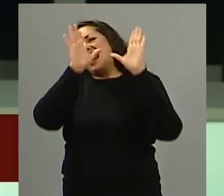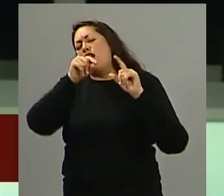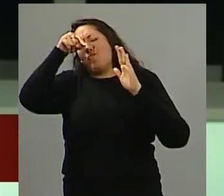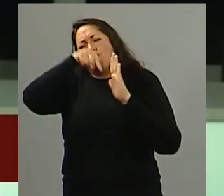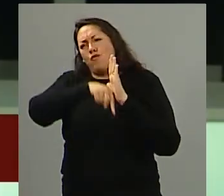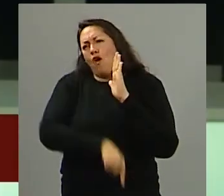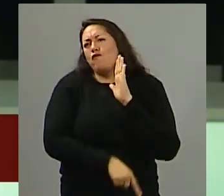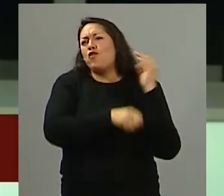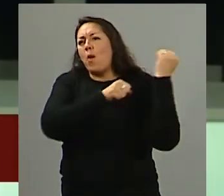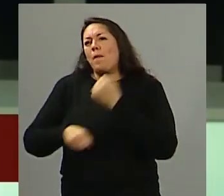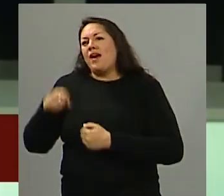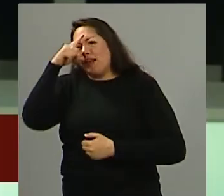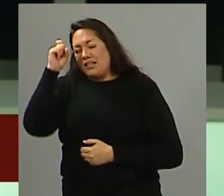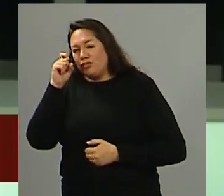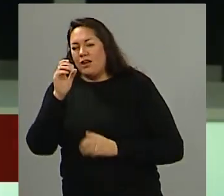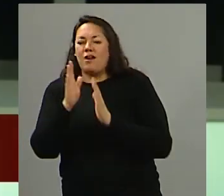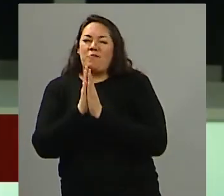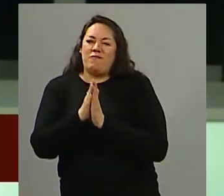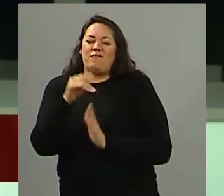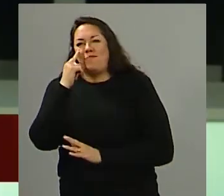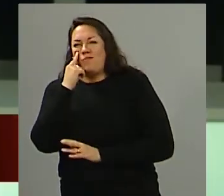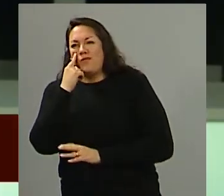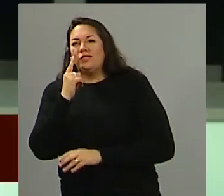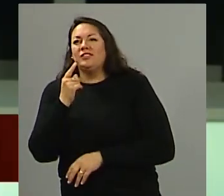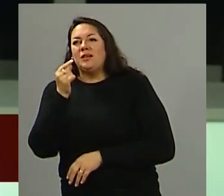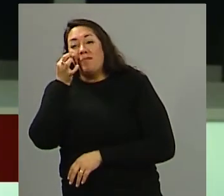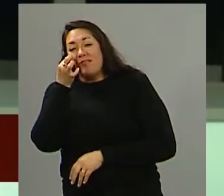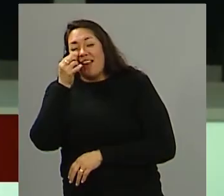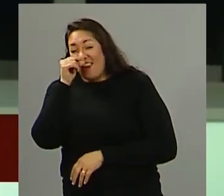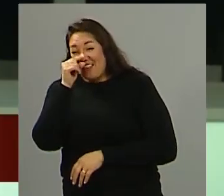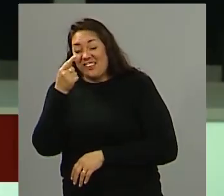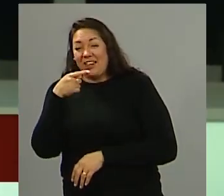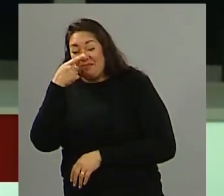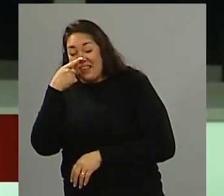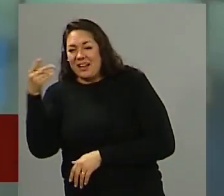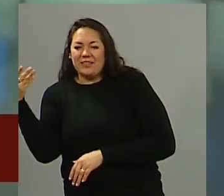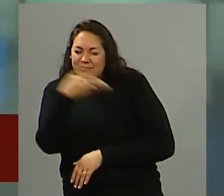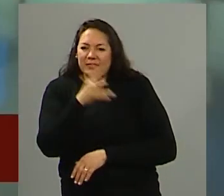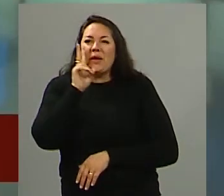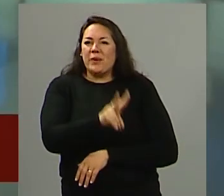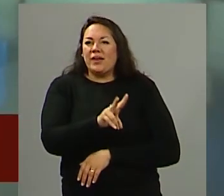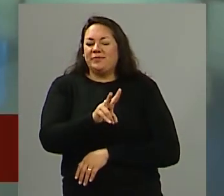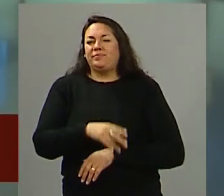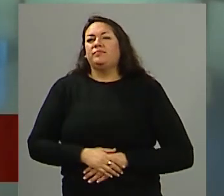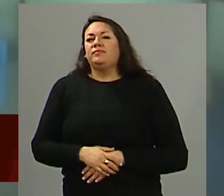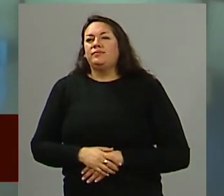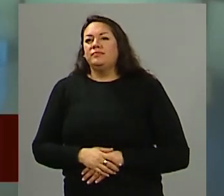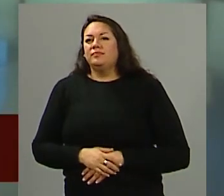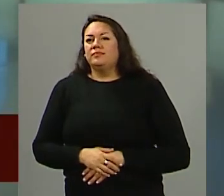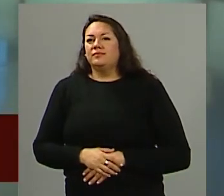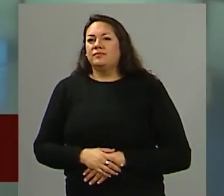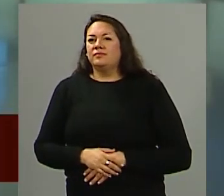así que que se involucren también obviamente es algo que nos importa a todos y a todas bueno no quiero dejar de mencionar tampoco